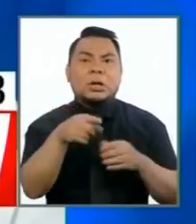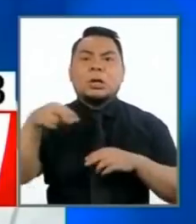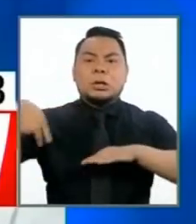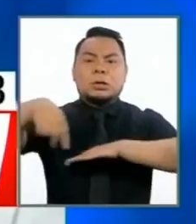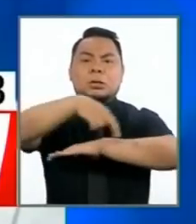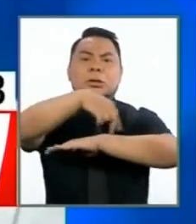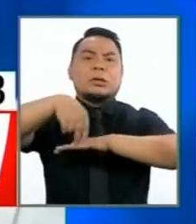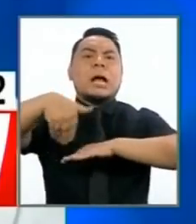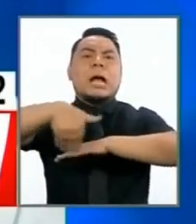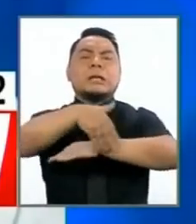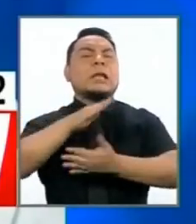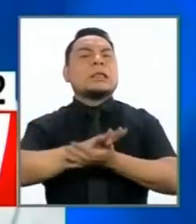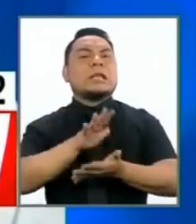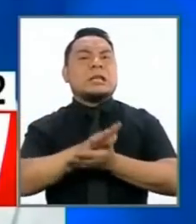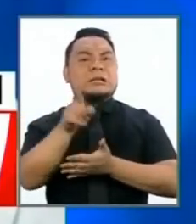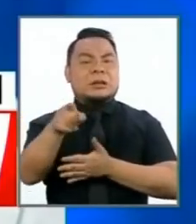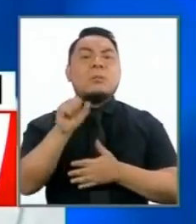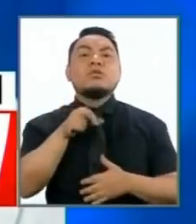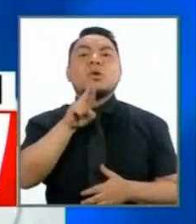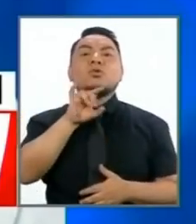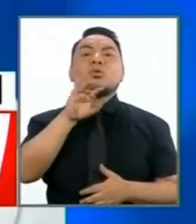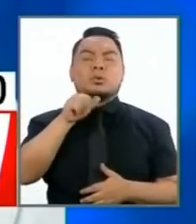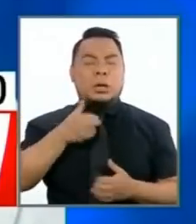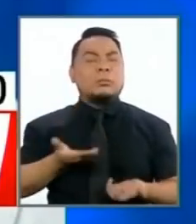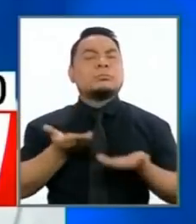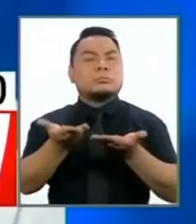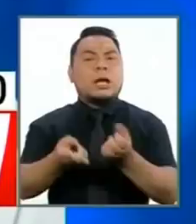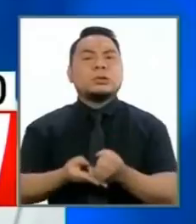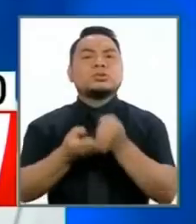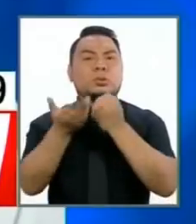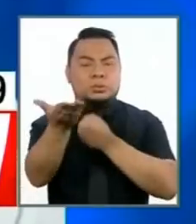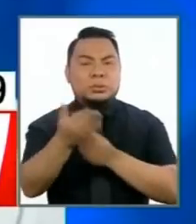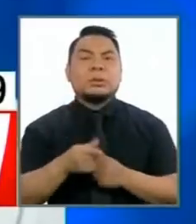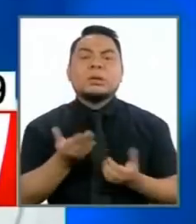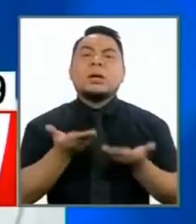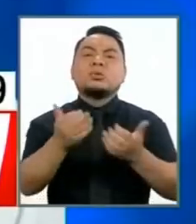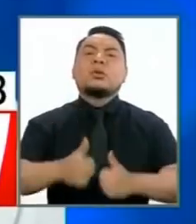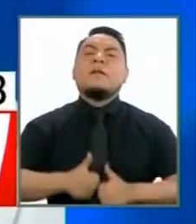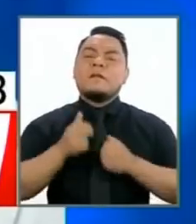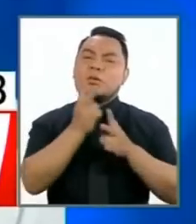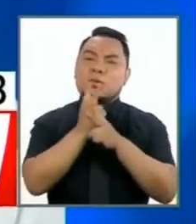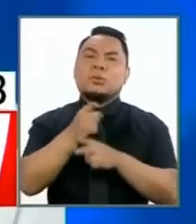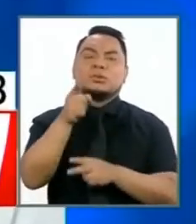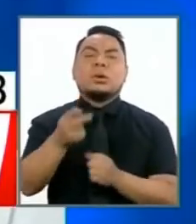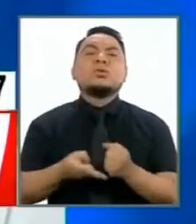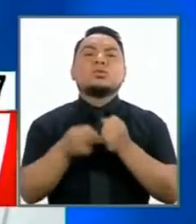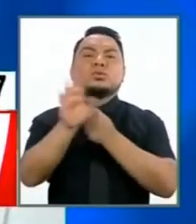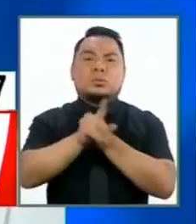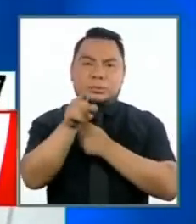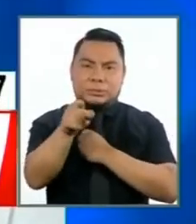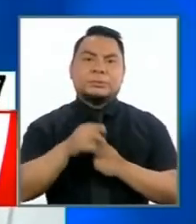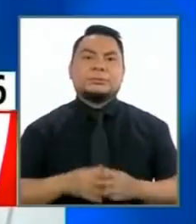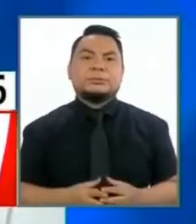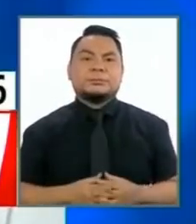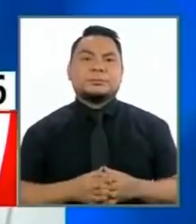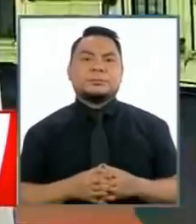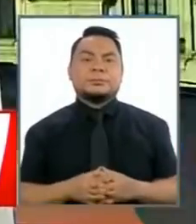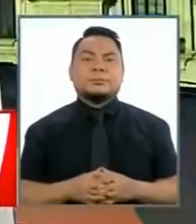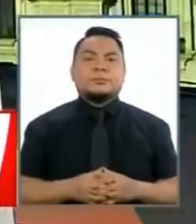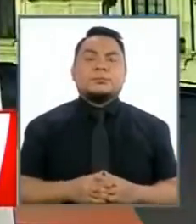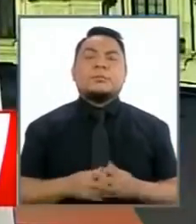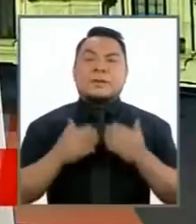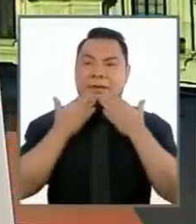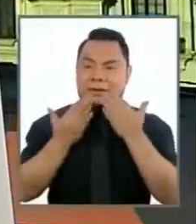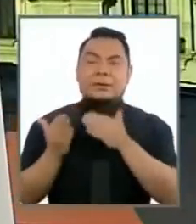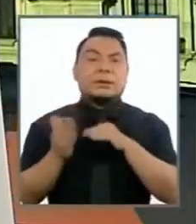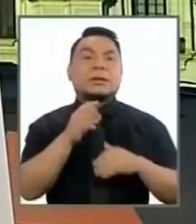tranquilo en las calles porque Runa te lo garantiza garantiza tu vida garantiza tu seguridad muy